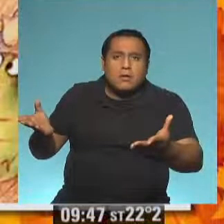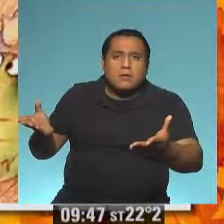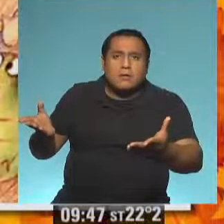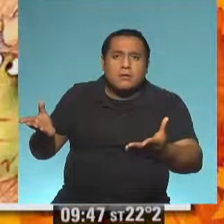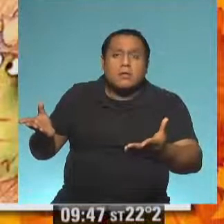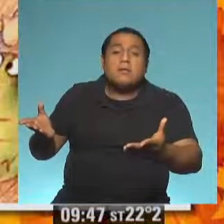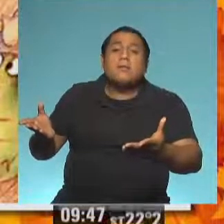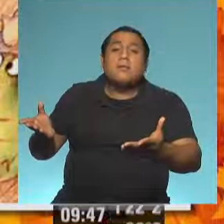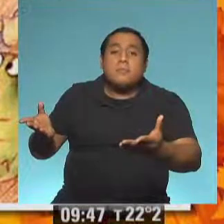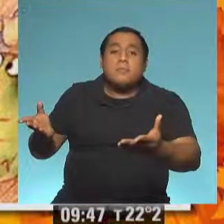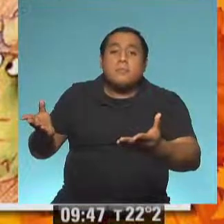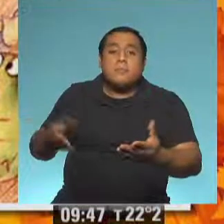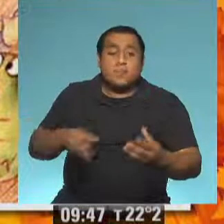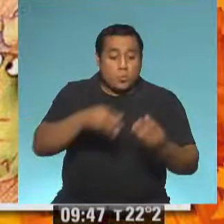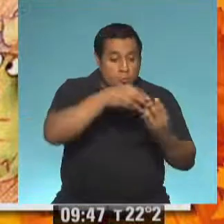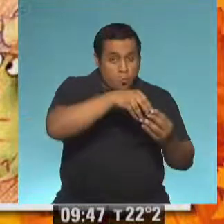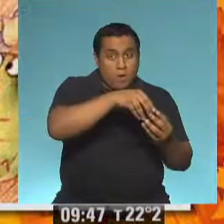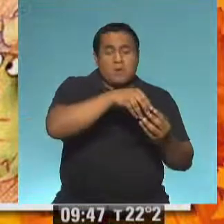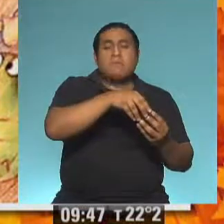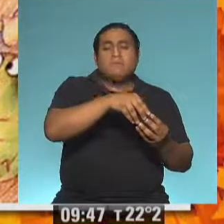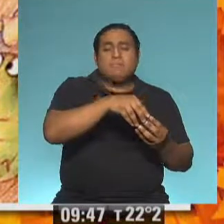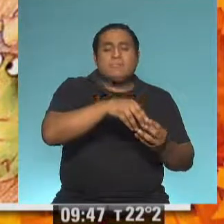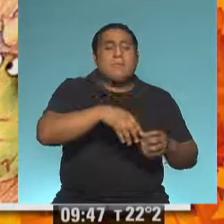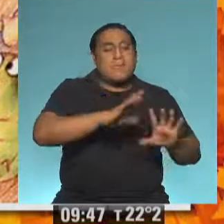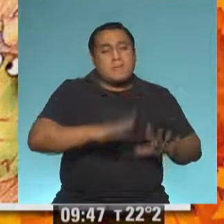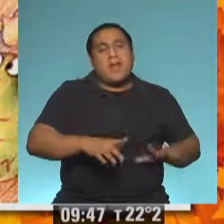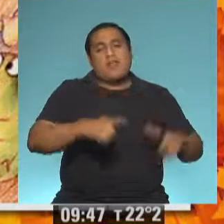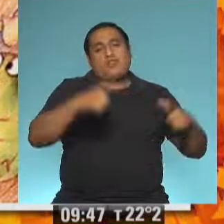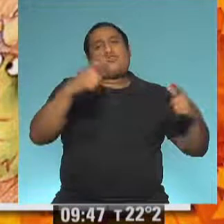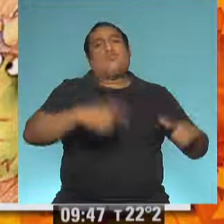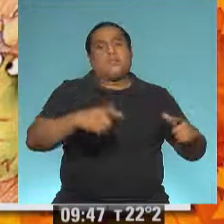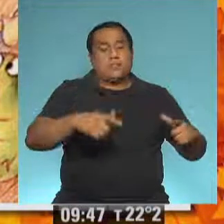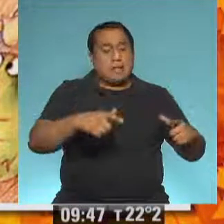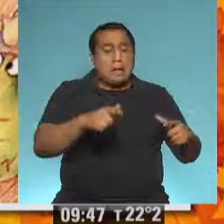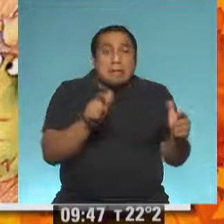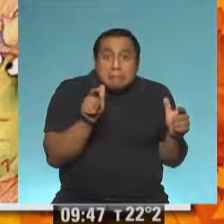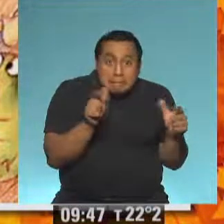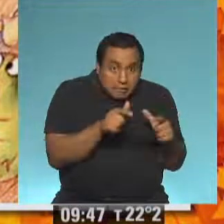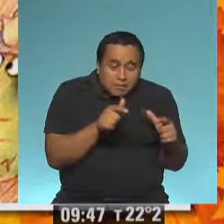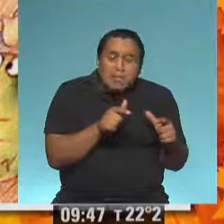Pero un huevo alcanza para preparar una tortilla que, aunque pequeña,